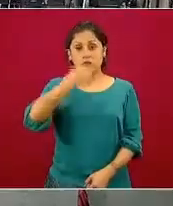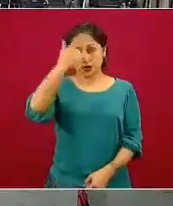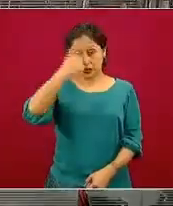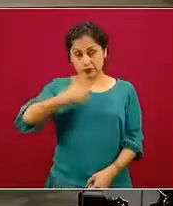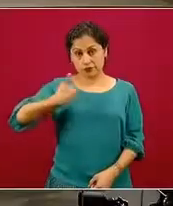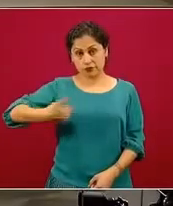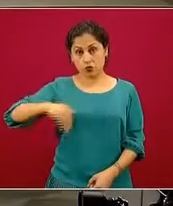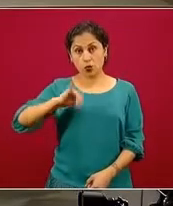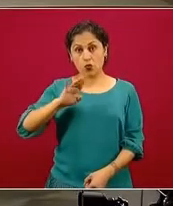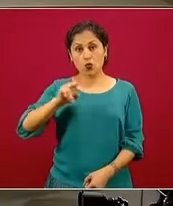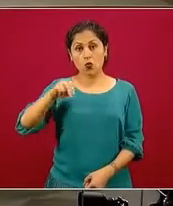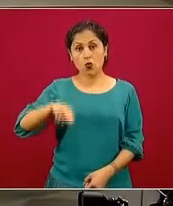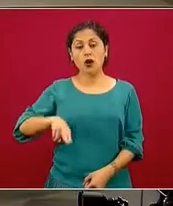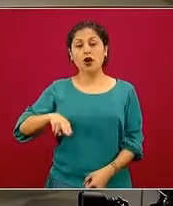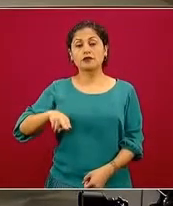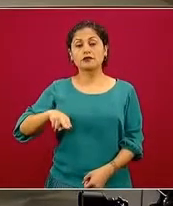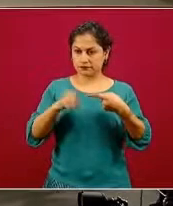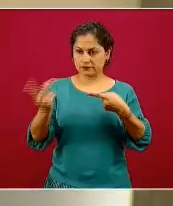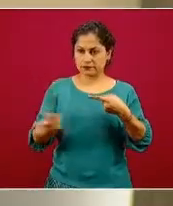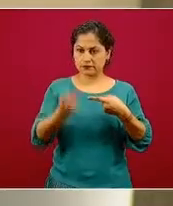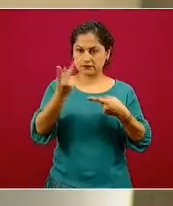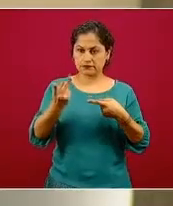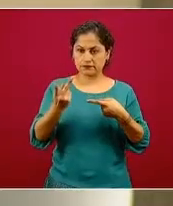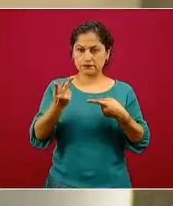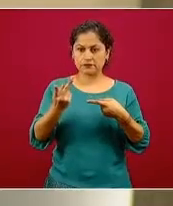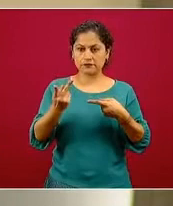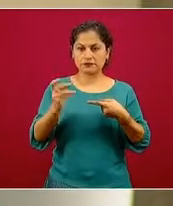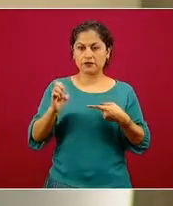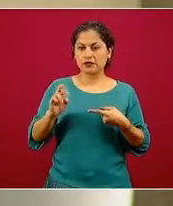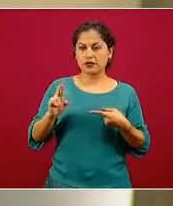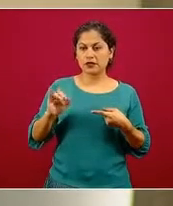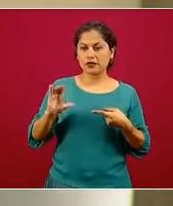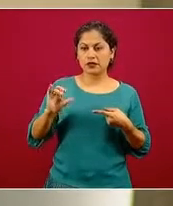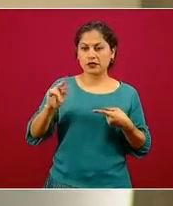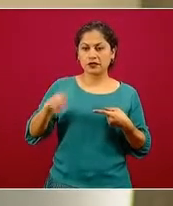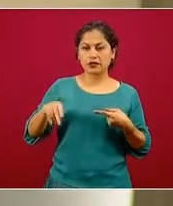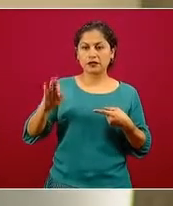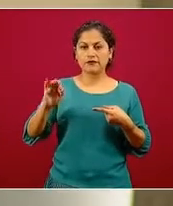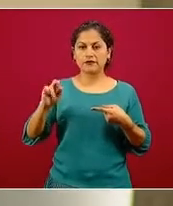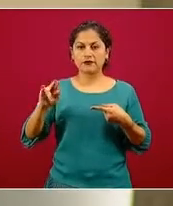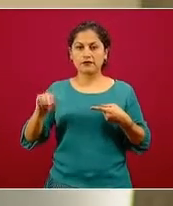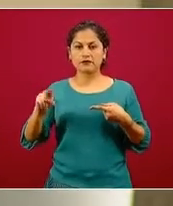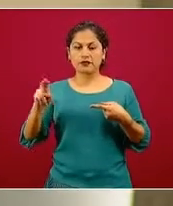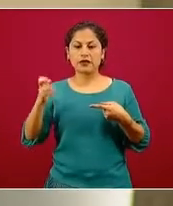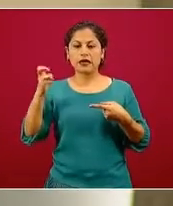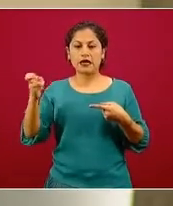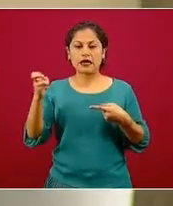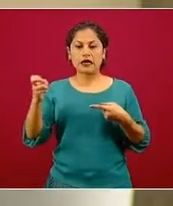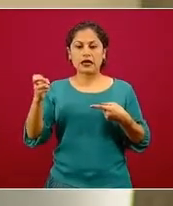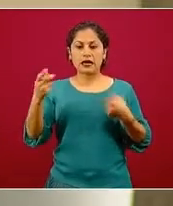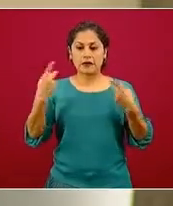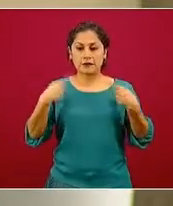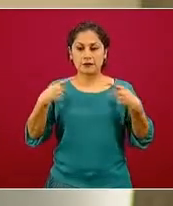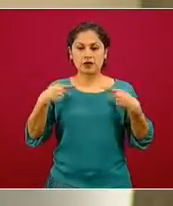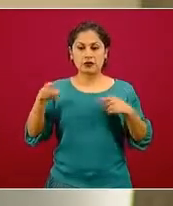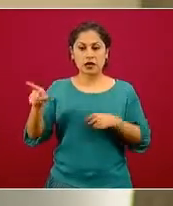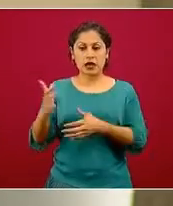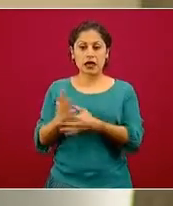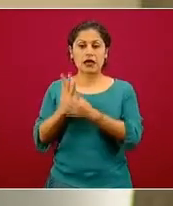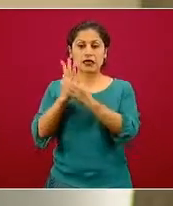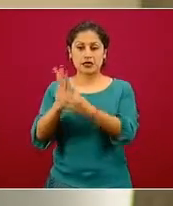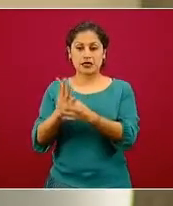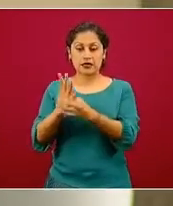Juan Hernández de Périco Basta y Grupo Cantón, Dick Fink, de Twitter. Esta persona dice que es el